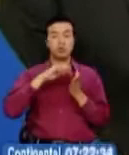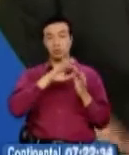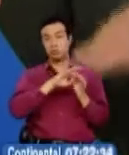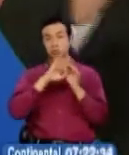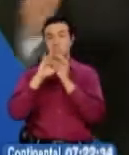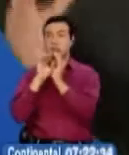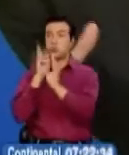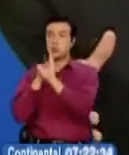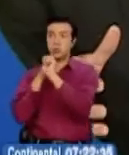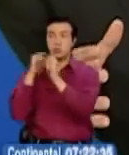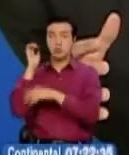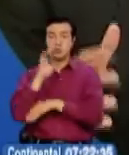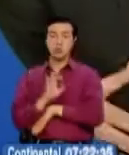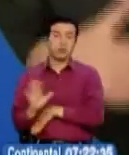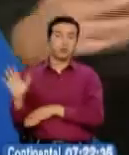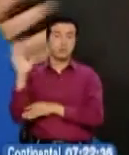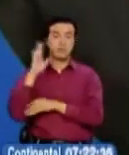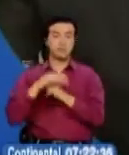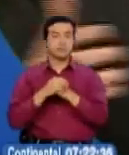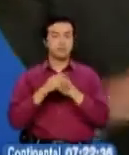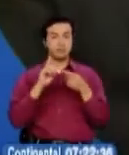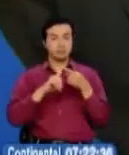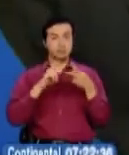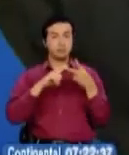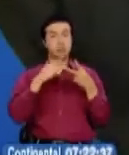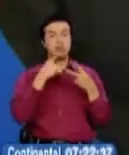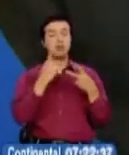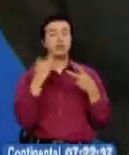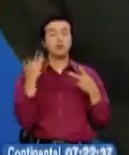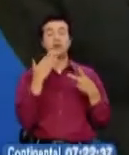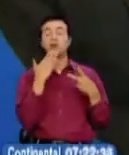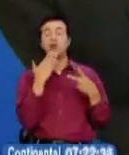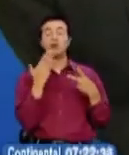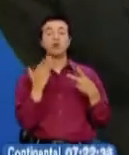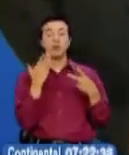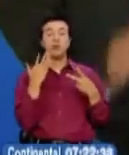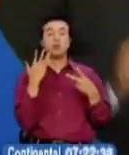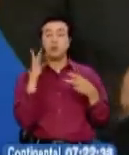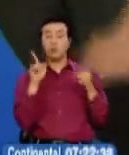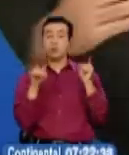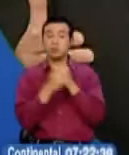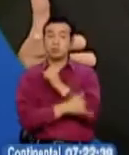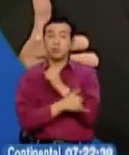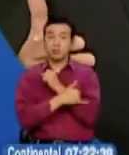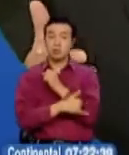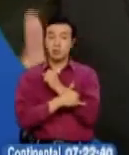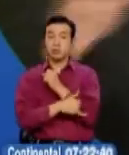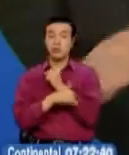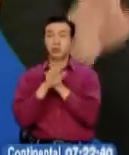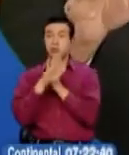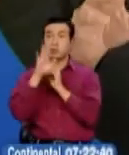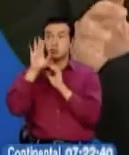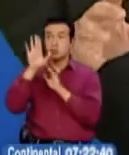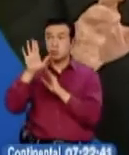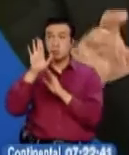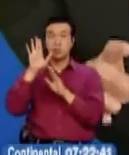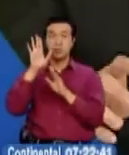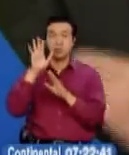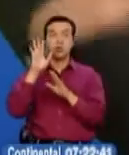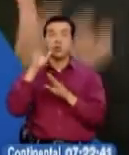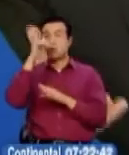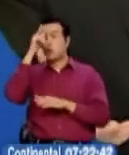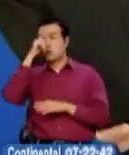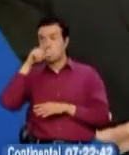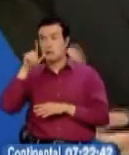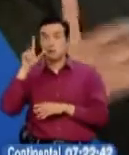al círculo europeo. Se habla también de las consecuencias que tendrá en otros países, ese efecto rebote. No se pudo conseguirlo con Grecia,